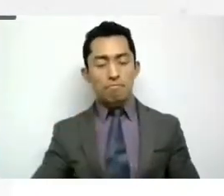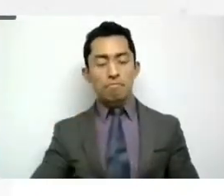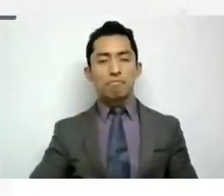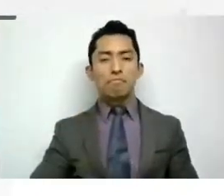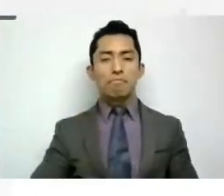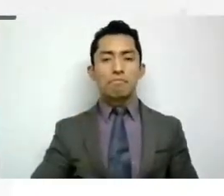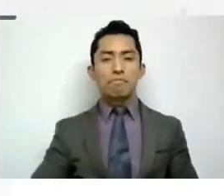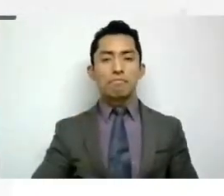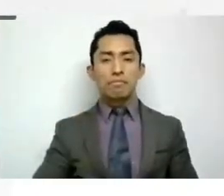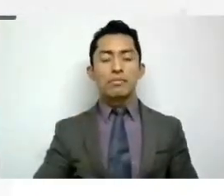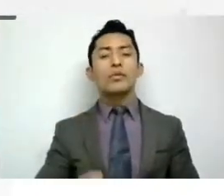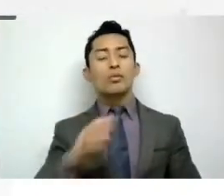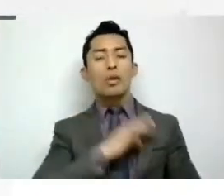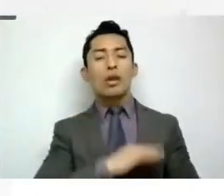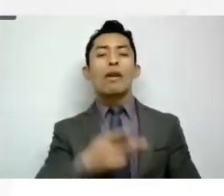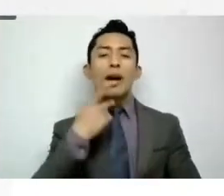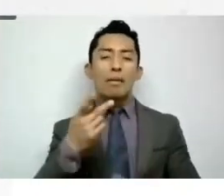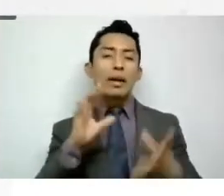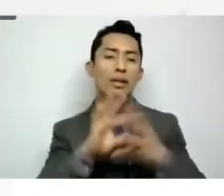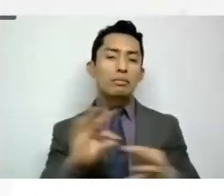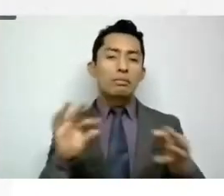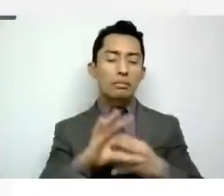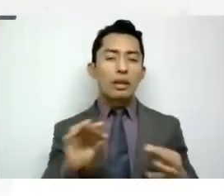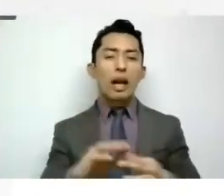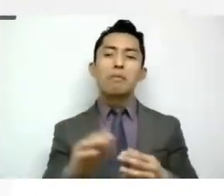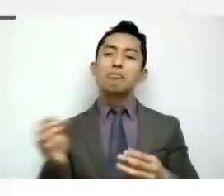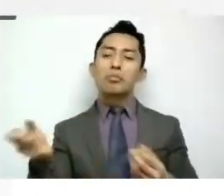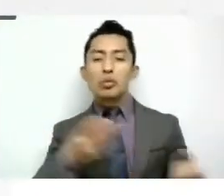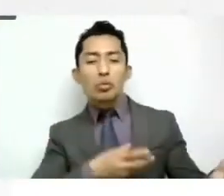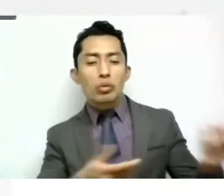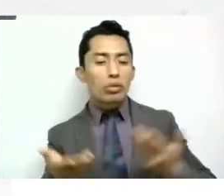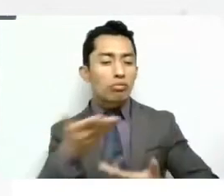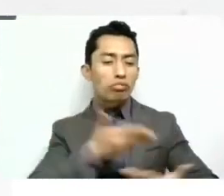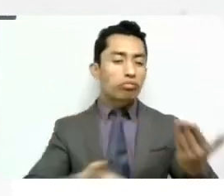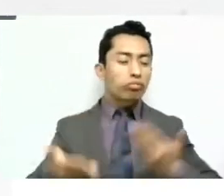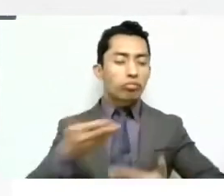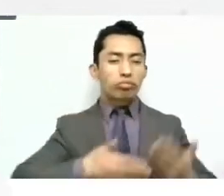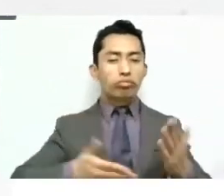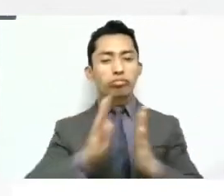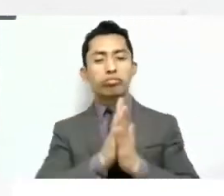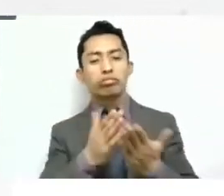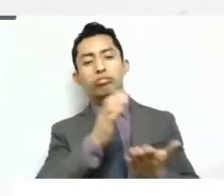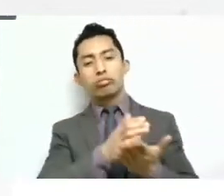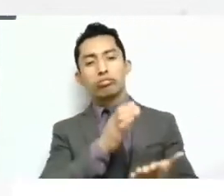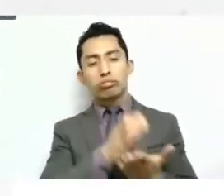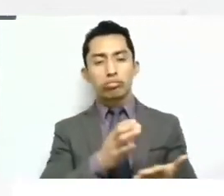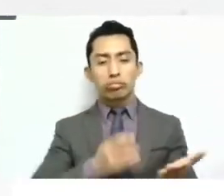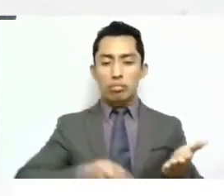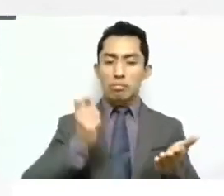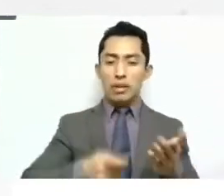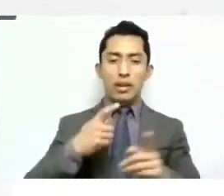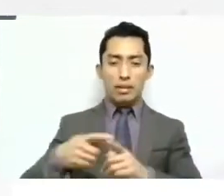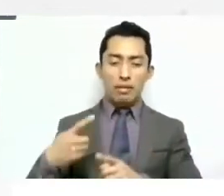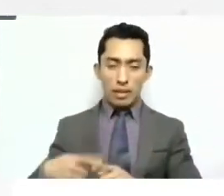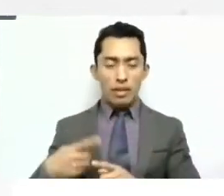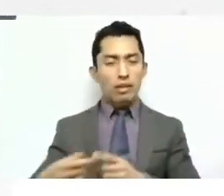estar hablando y debatiendo un poquito, comentando sobre estos cuadernos de jurisprudencia que creo que